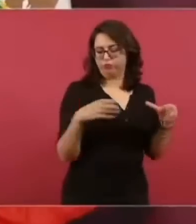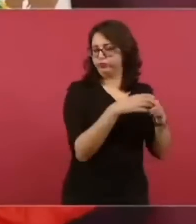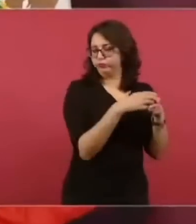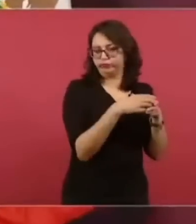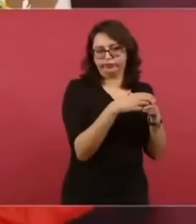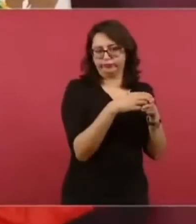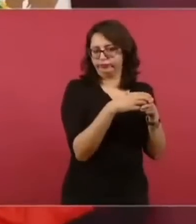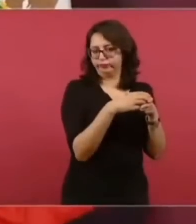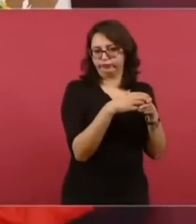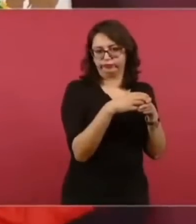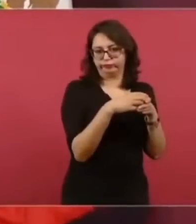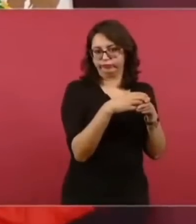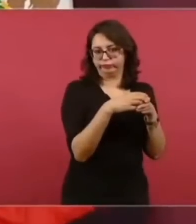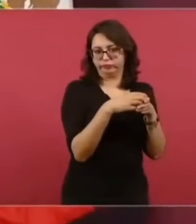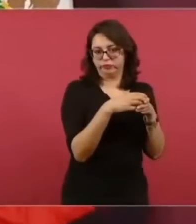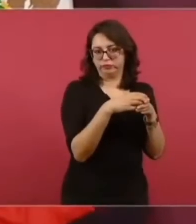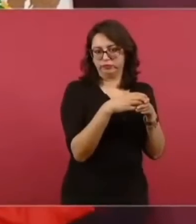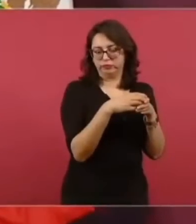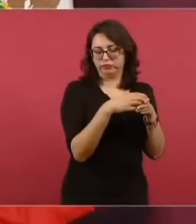los ricos.